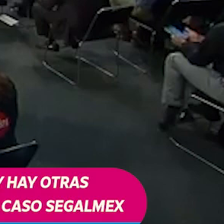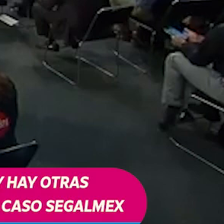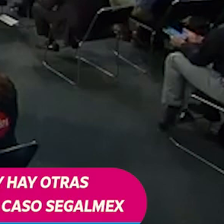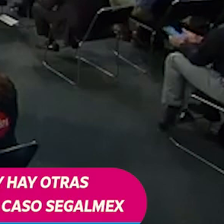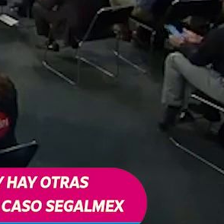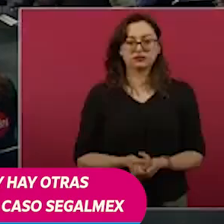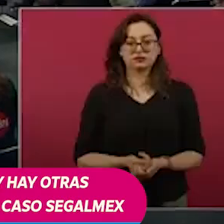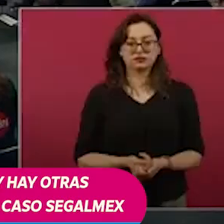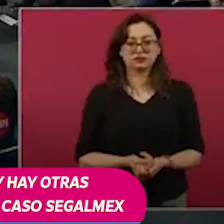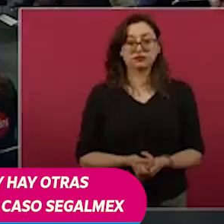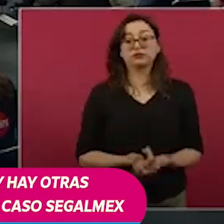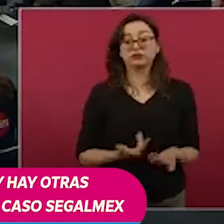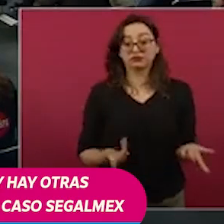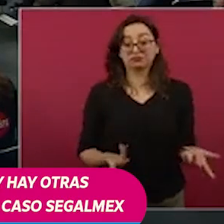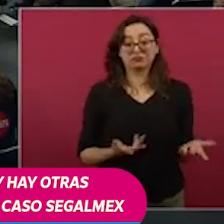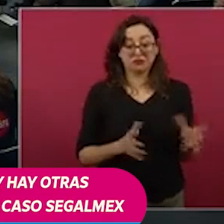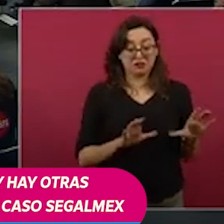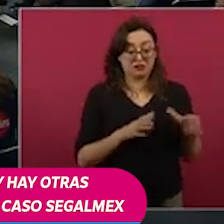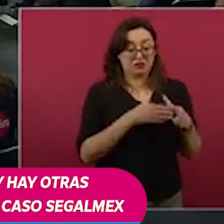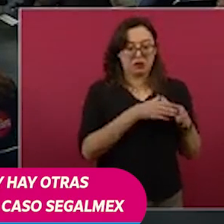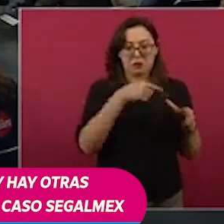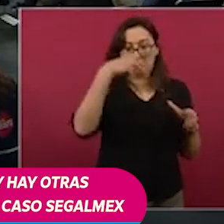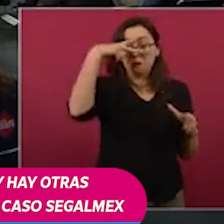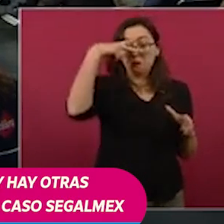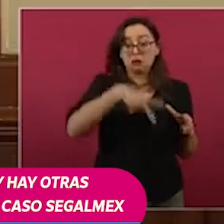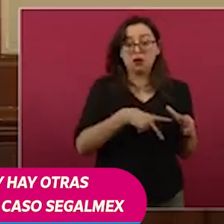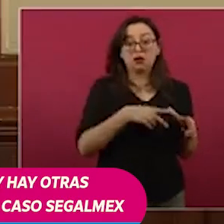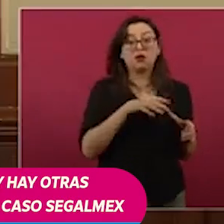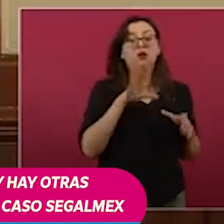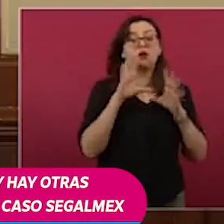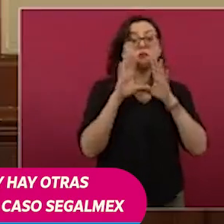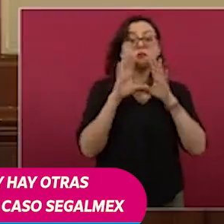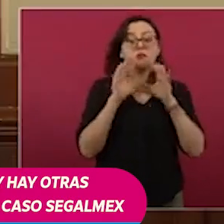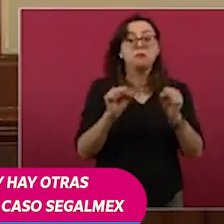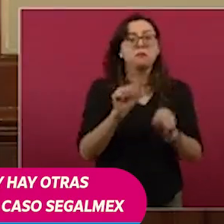Estos son los inspiradores de los actuales.